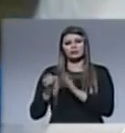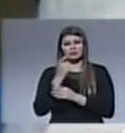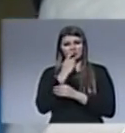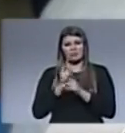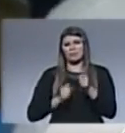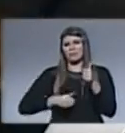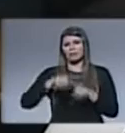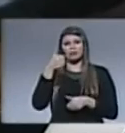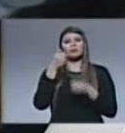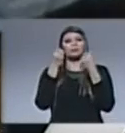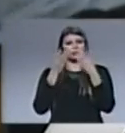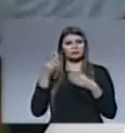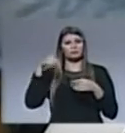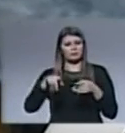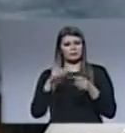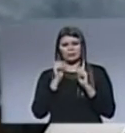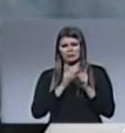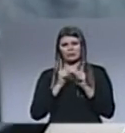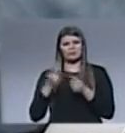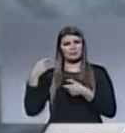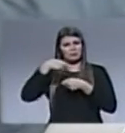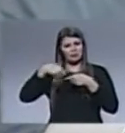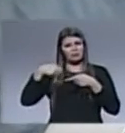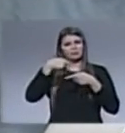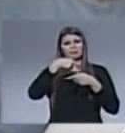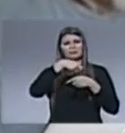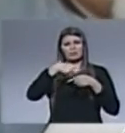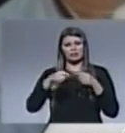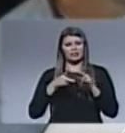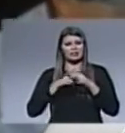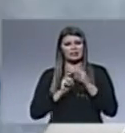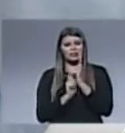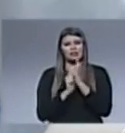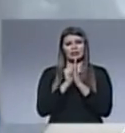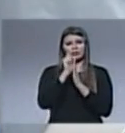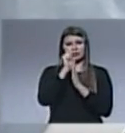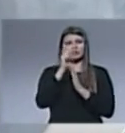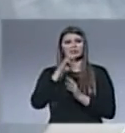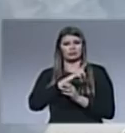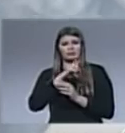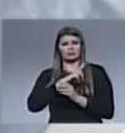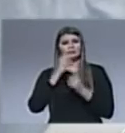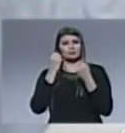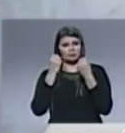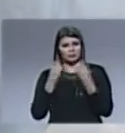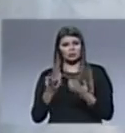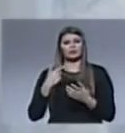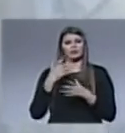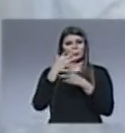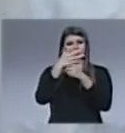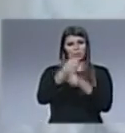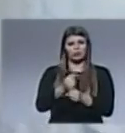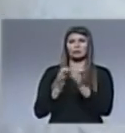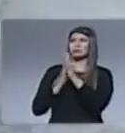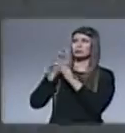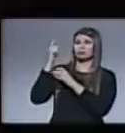nivel. Além de los productos, além de la tecnología, tienen un apoyo de